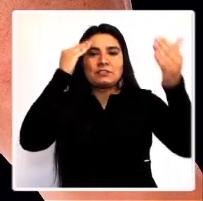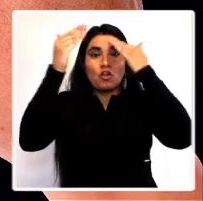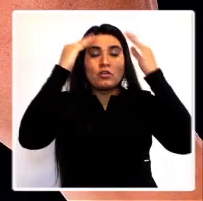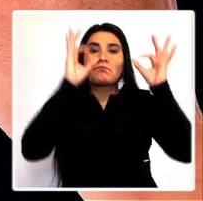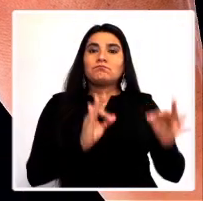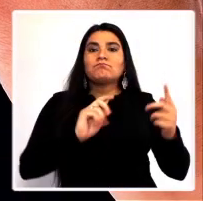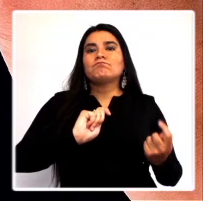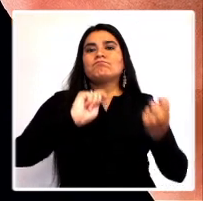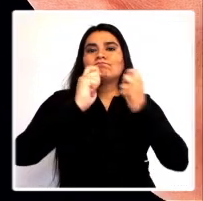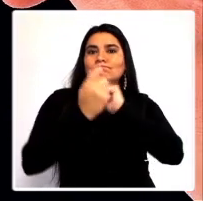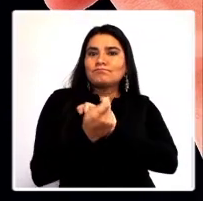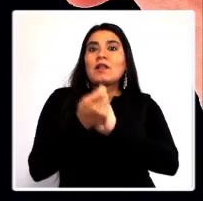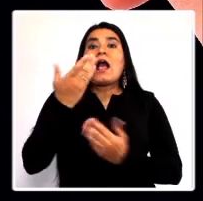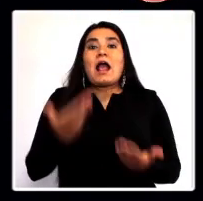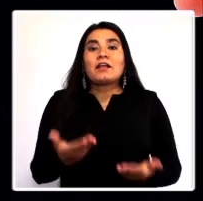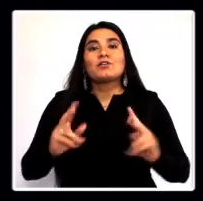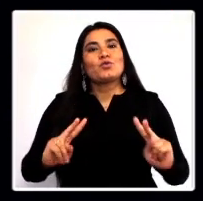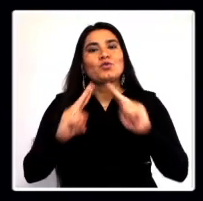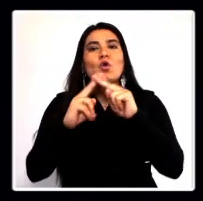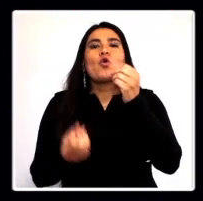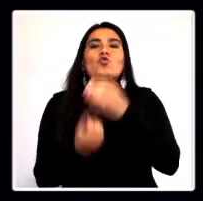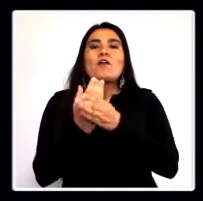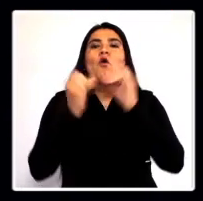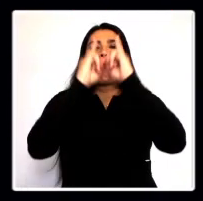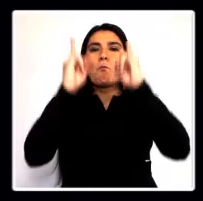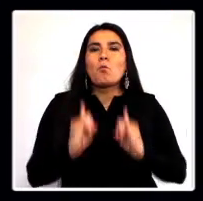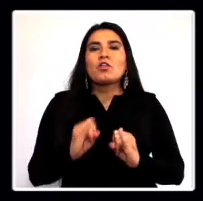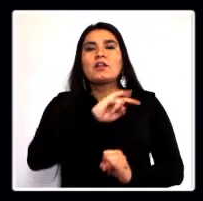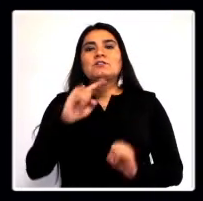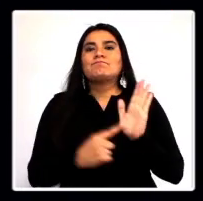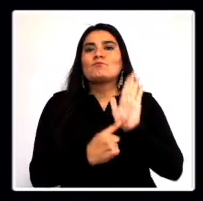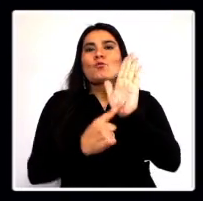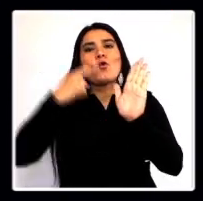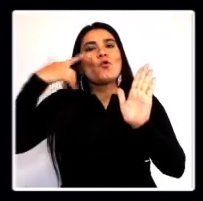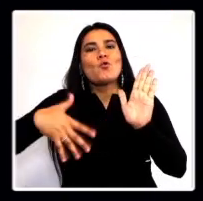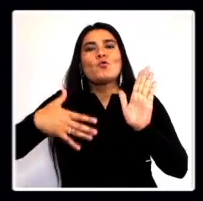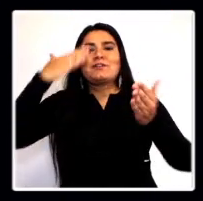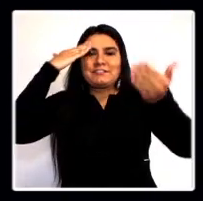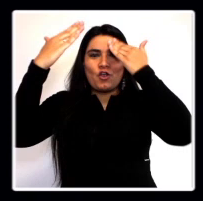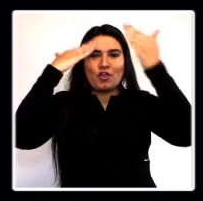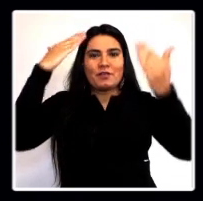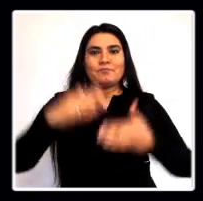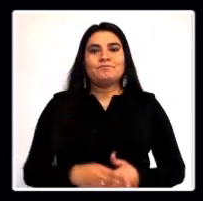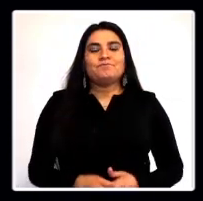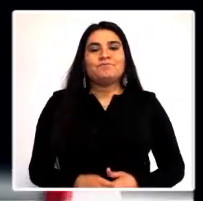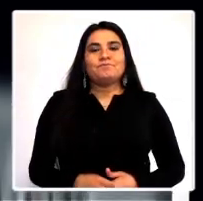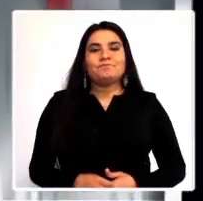psicología tradicional, construyendo, a su vez, nociones y modelos que serían claves para la psicología.